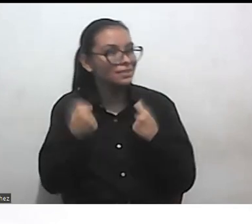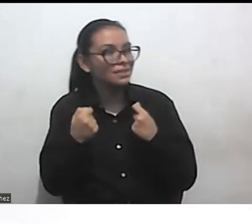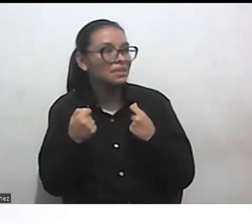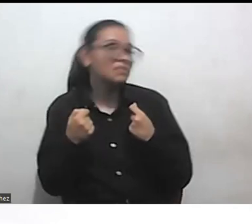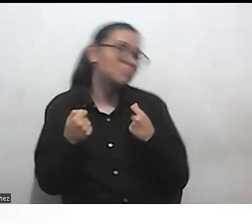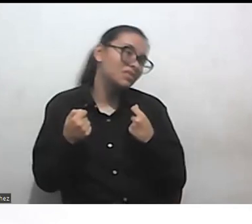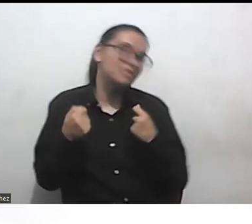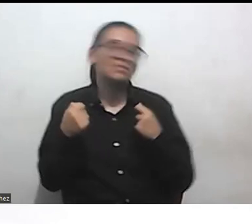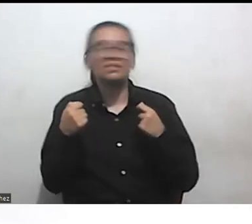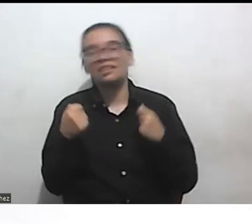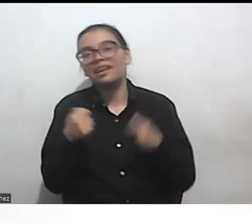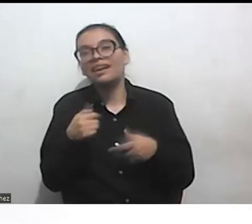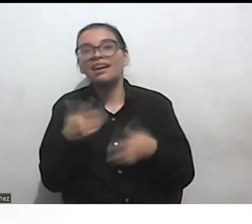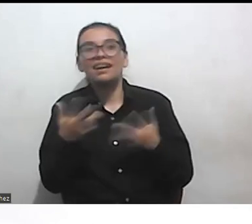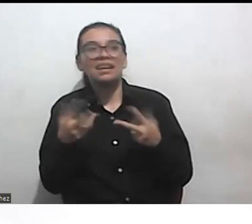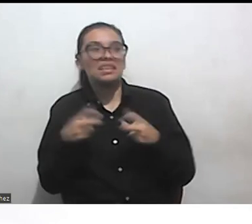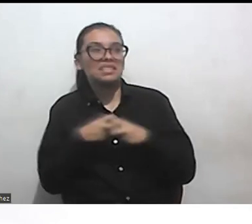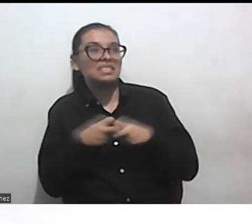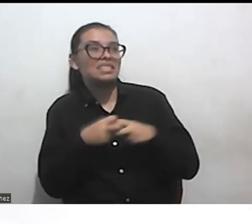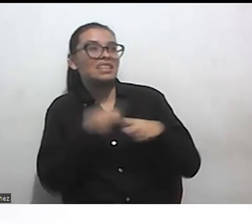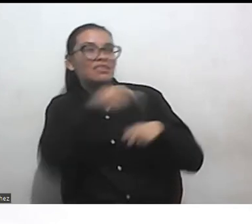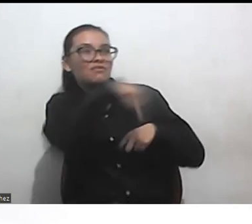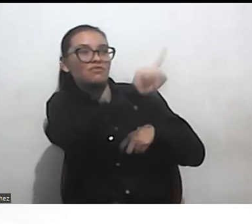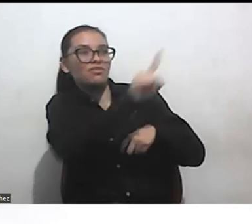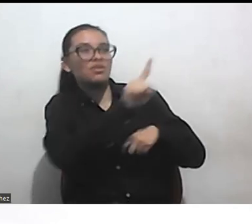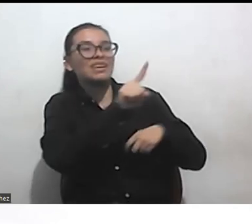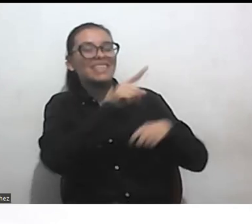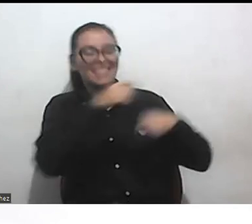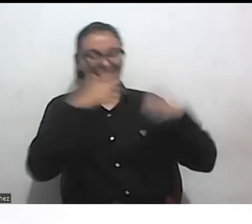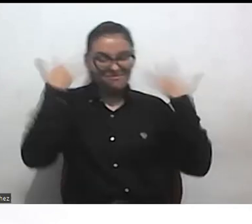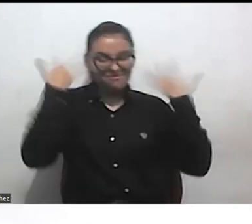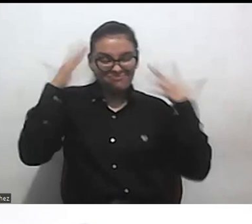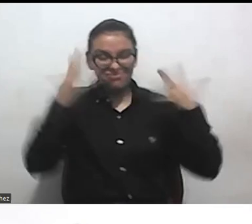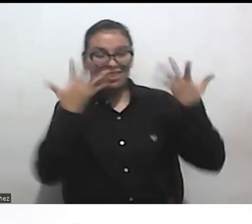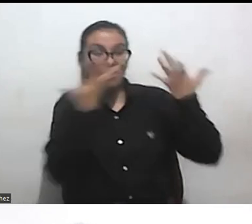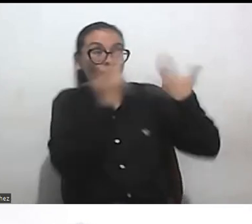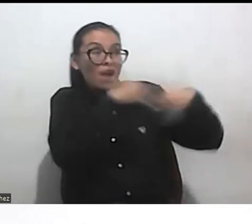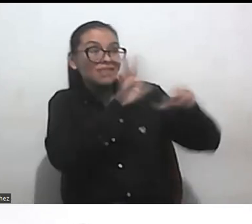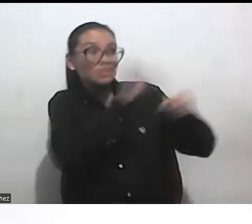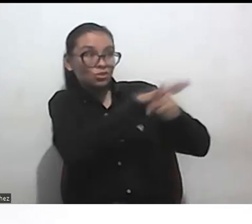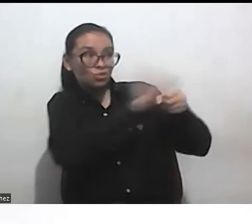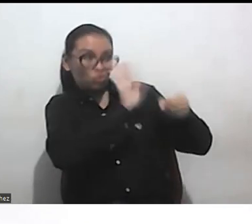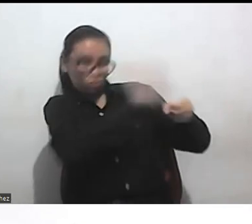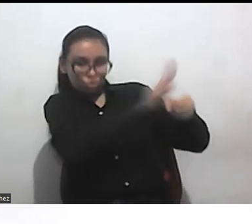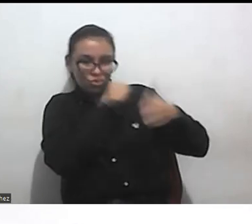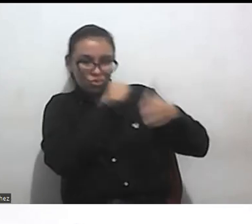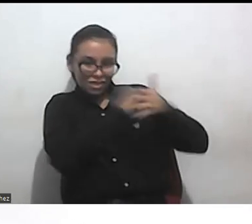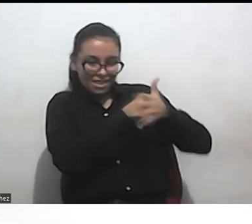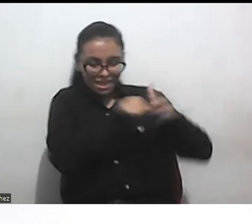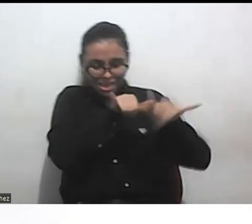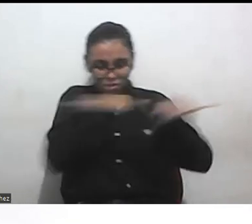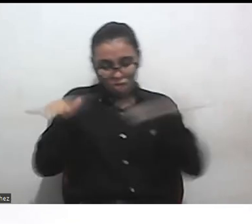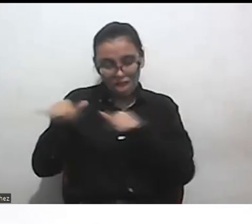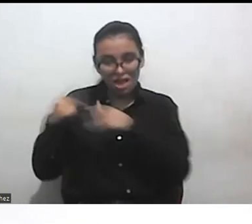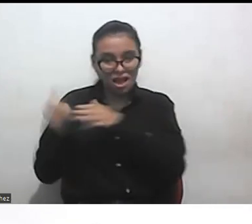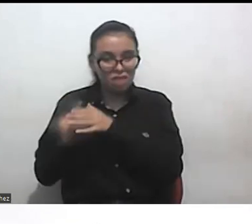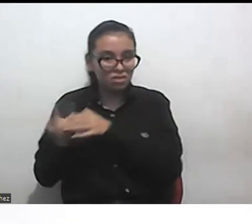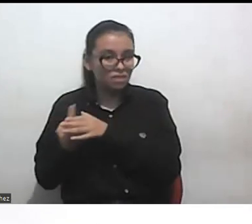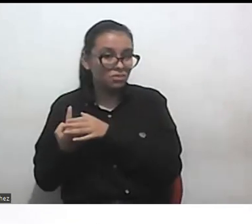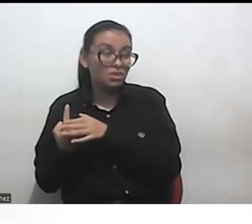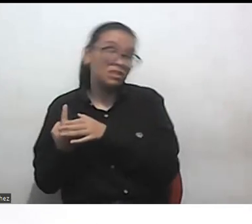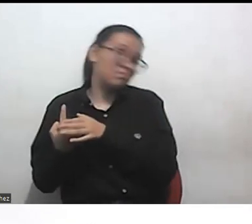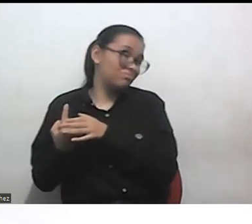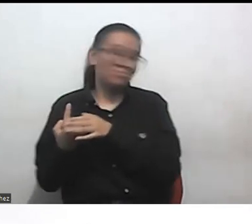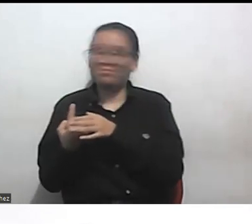en su tono o en farra o lo que sea y que necesitamos cierta estructura para reuniones asambleas etcétera